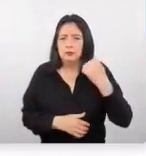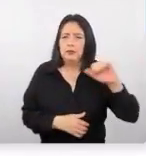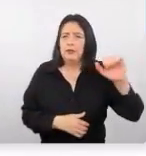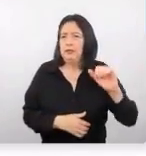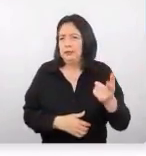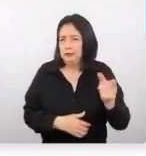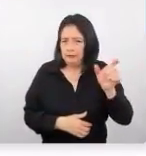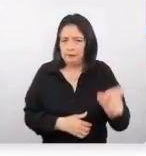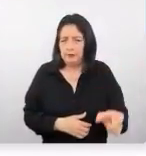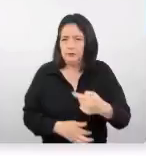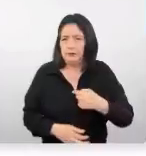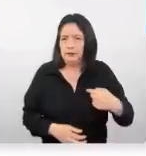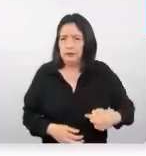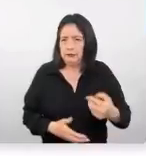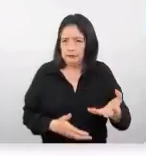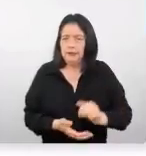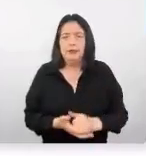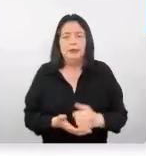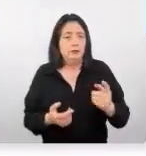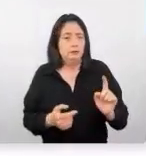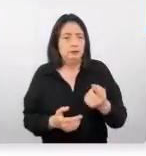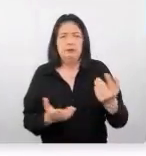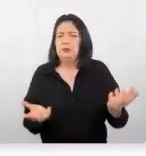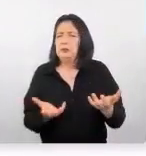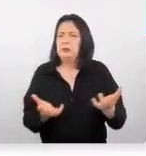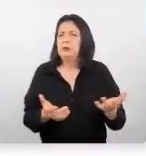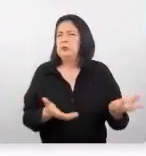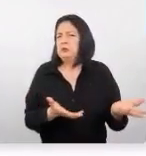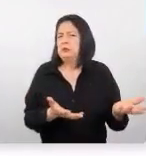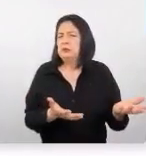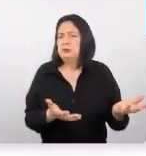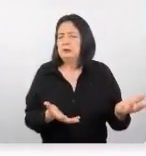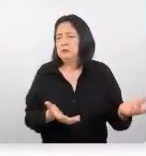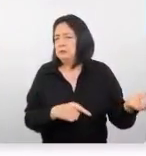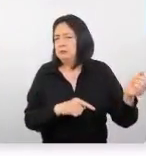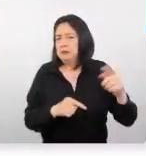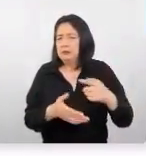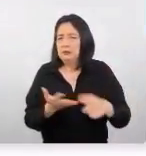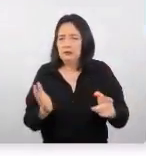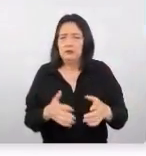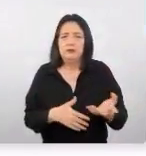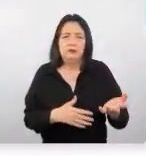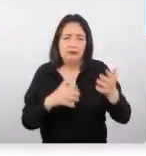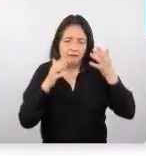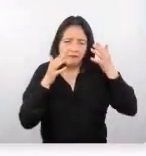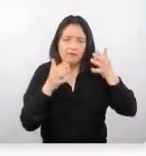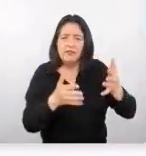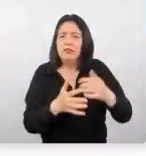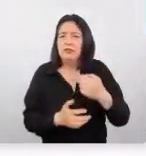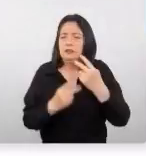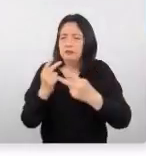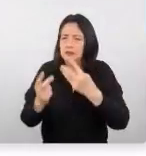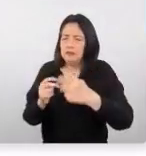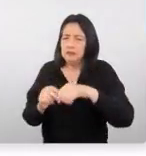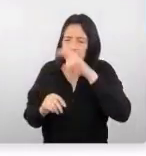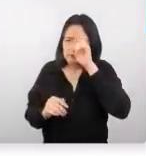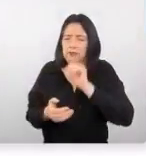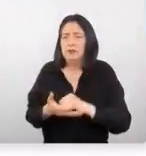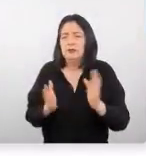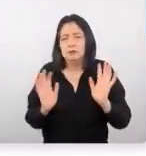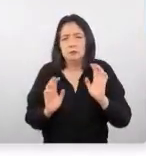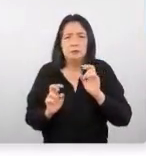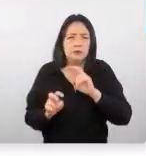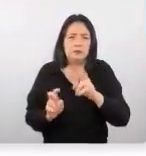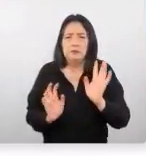turista. Primero, hablemos de dónde viene. Enfocándonos en aquellos que visitan Perú, vamos a ver,